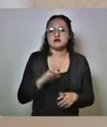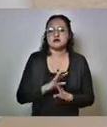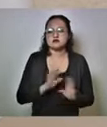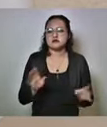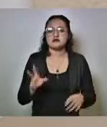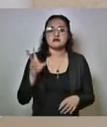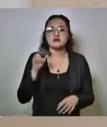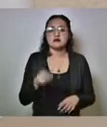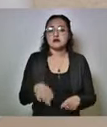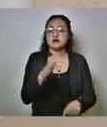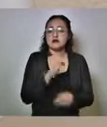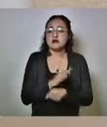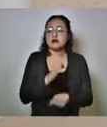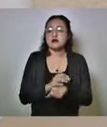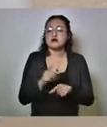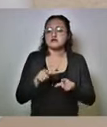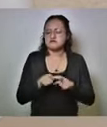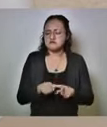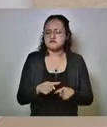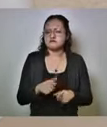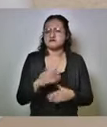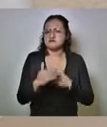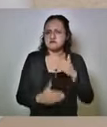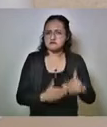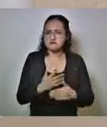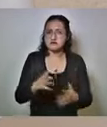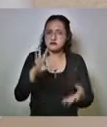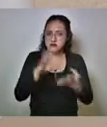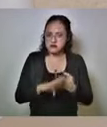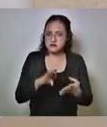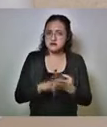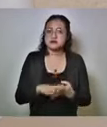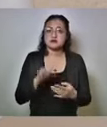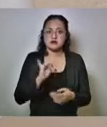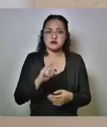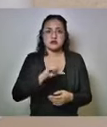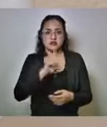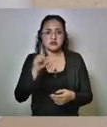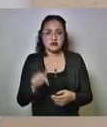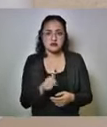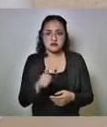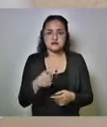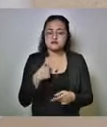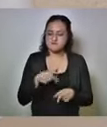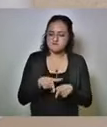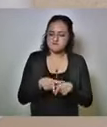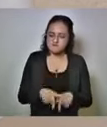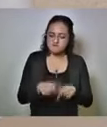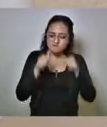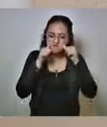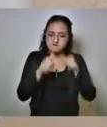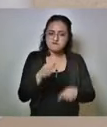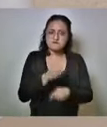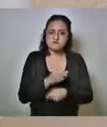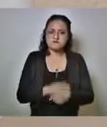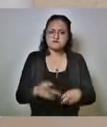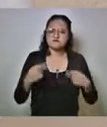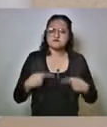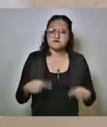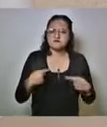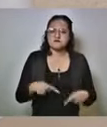ahorita se inician procedimientos por la detención en sí pero todos estos gentes